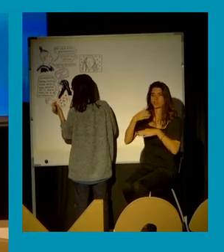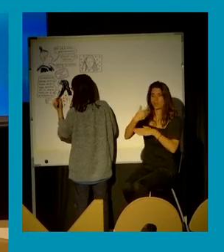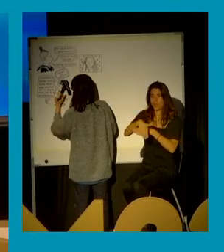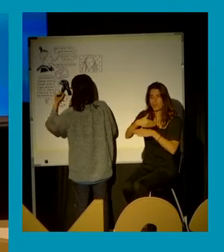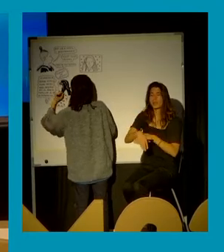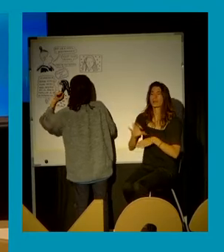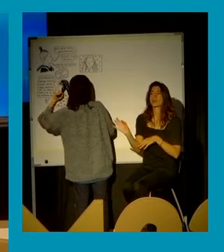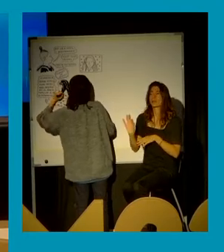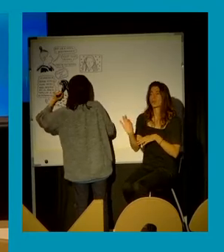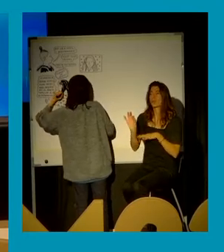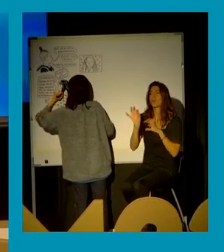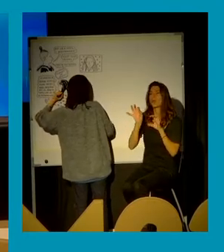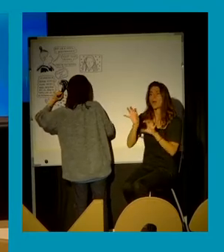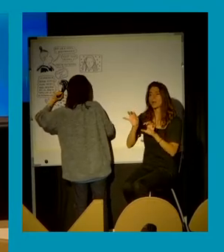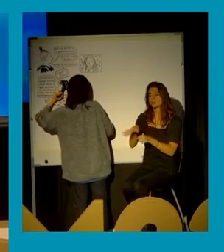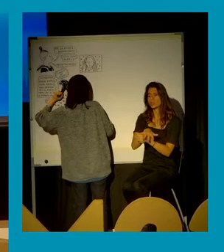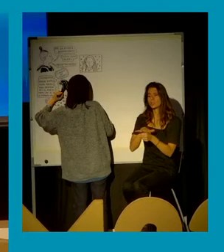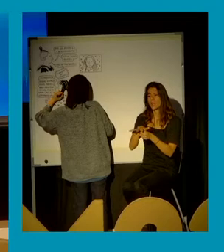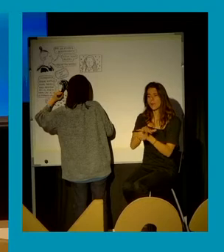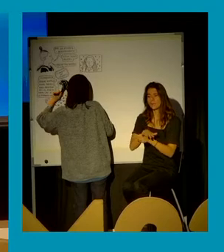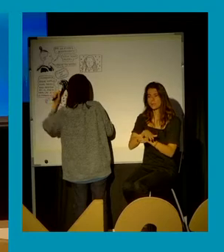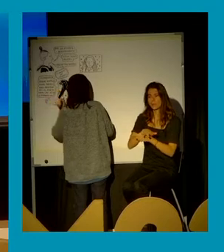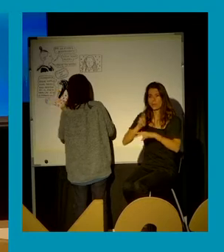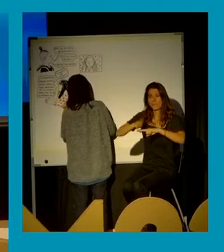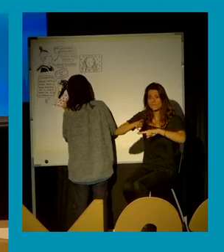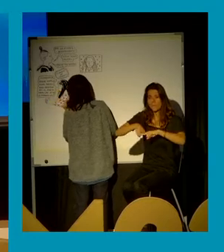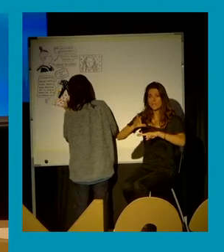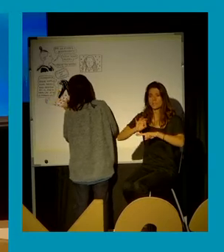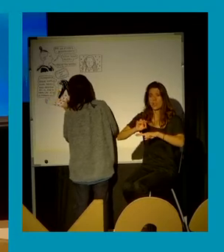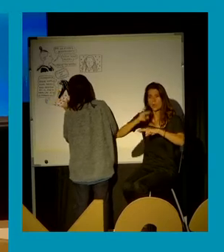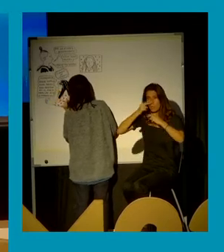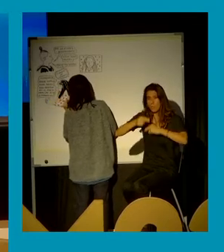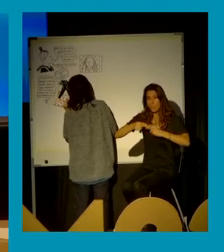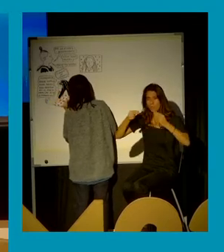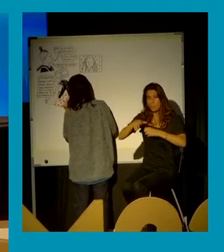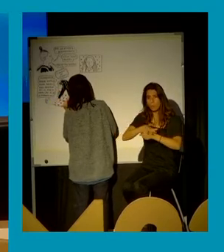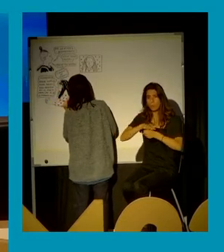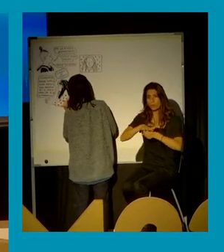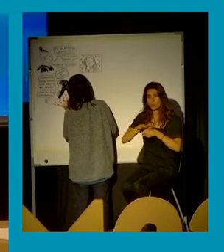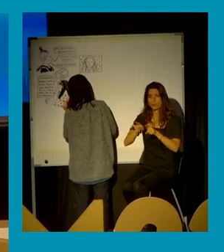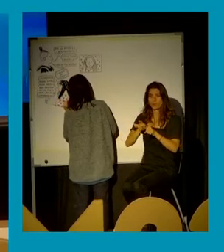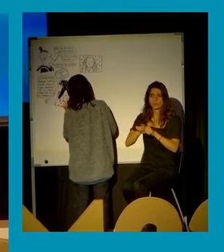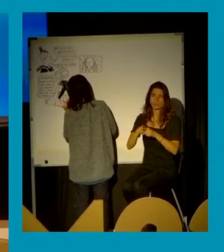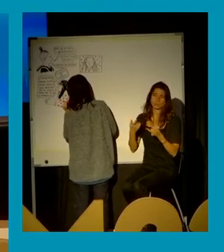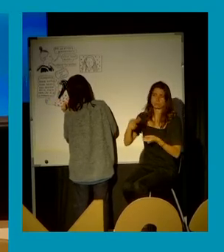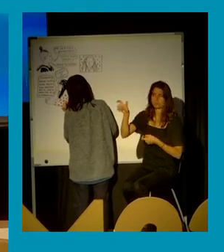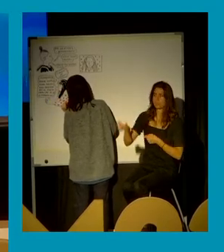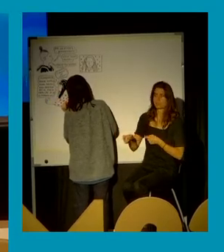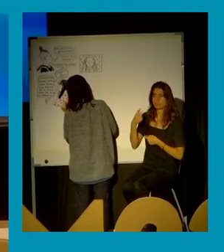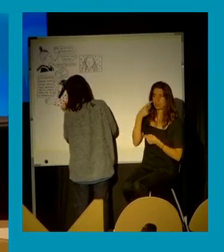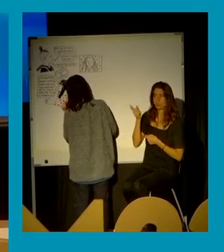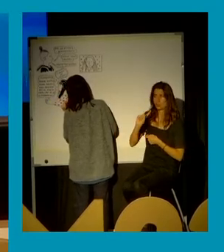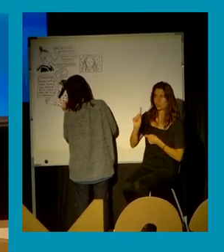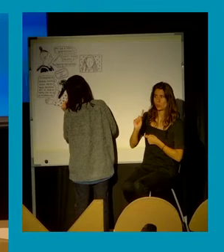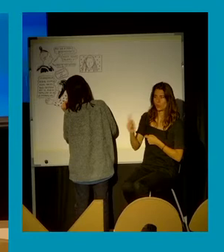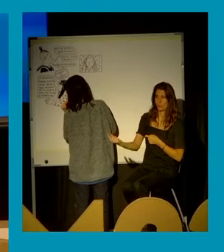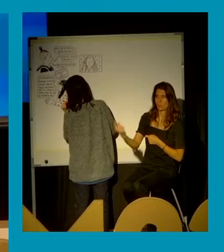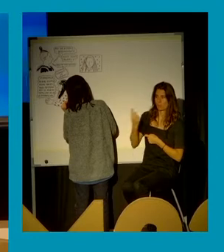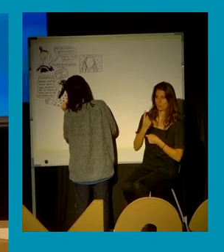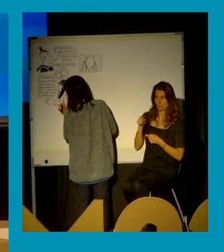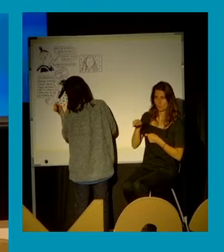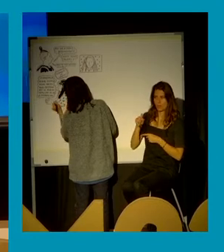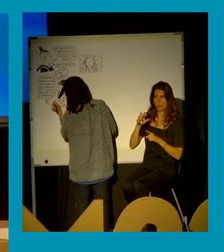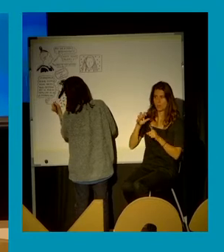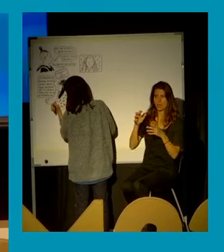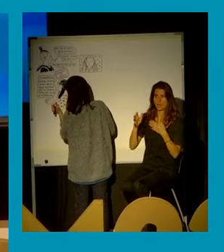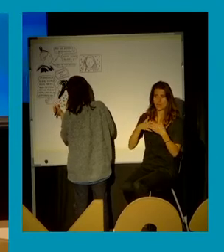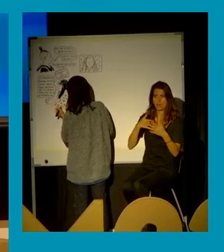en el acoso en espacios de fiesta, en el espacio público, en esta idea del desconocido que aparece. Y creo que deberíamos